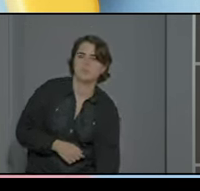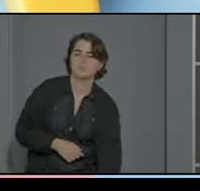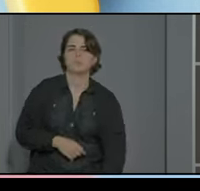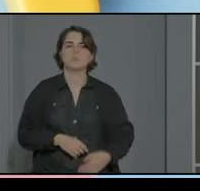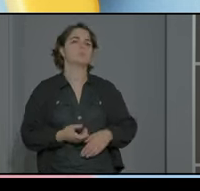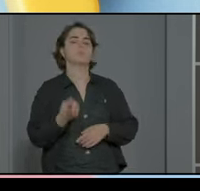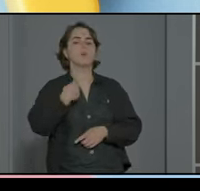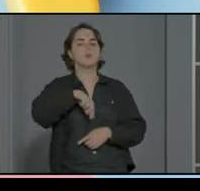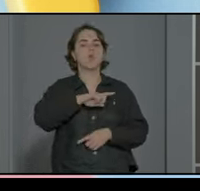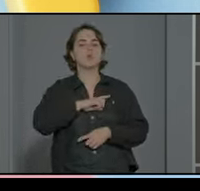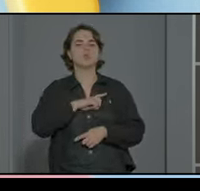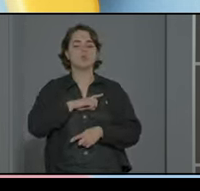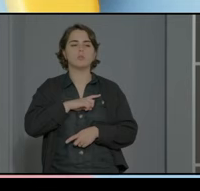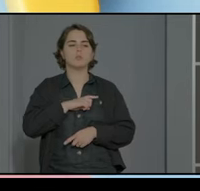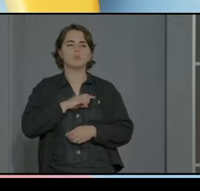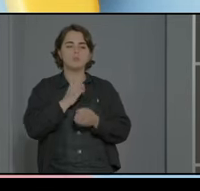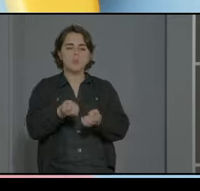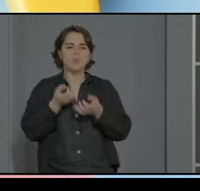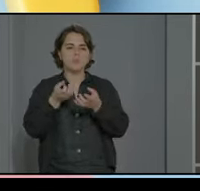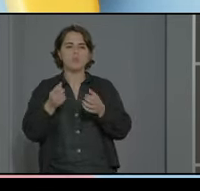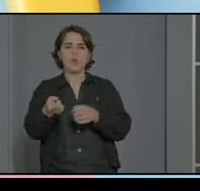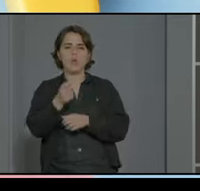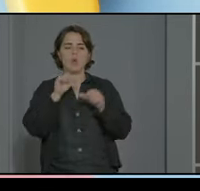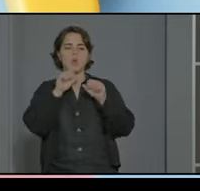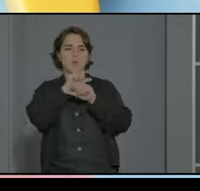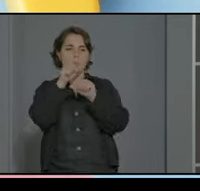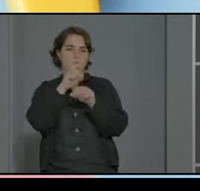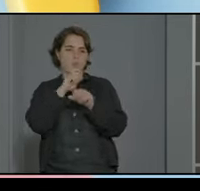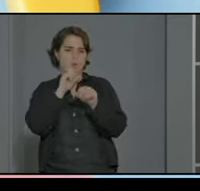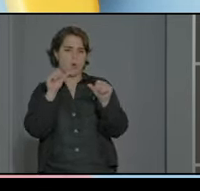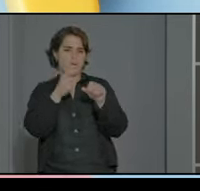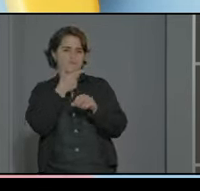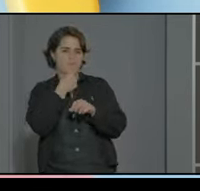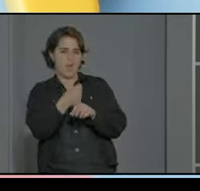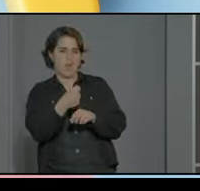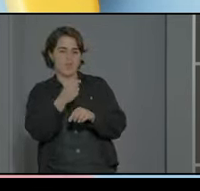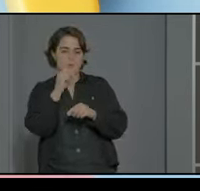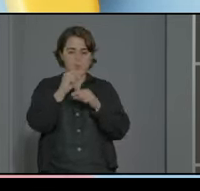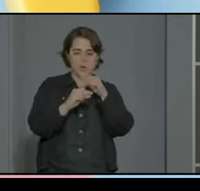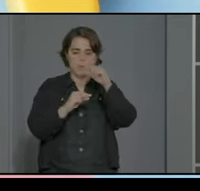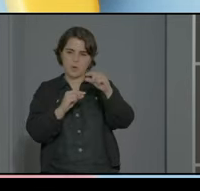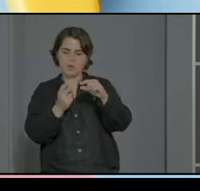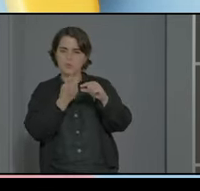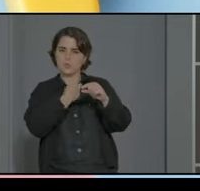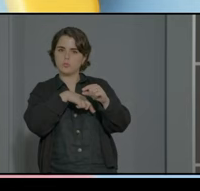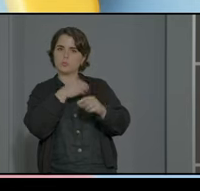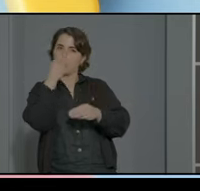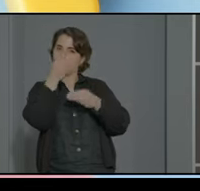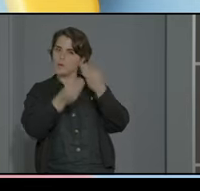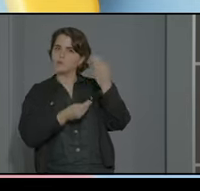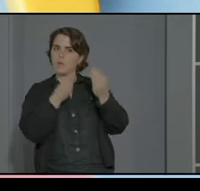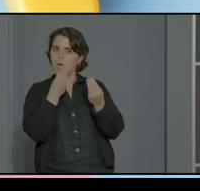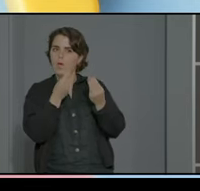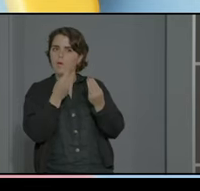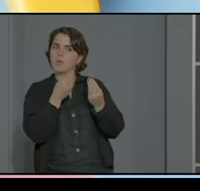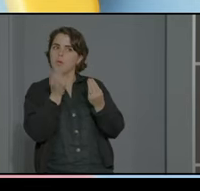Trataremos de dar la información de forma sencilla concreta y en pequeñas dosis ya estamos pensando en personas que finalmente